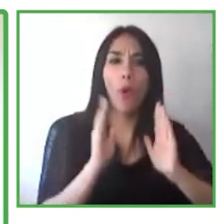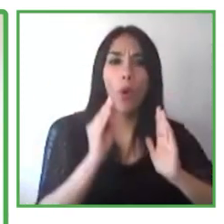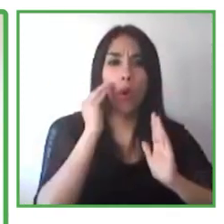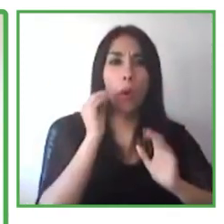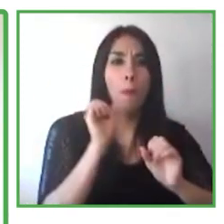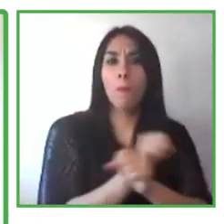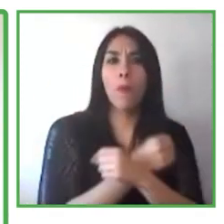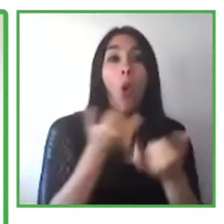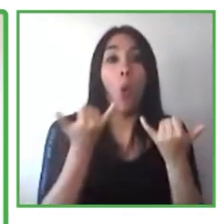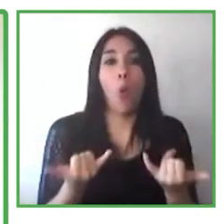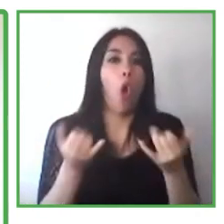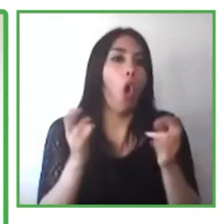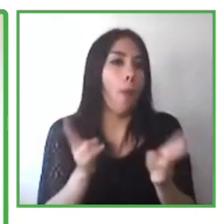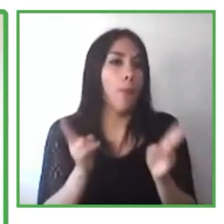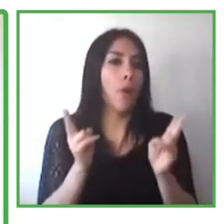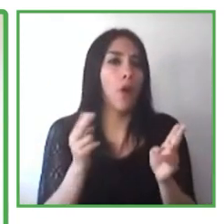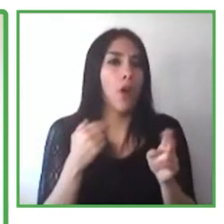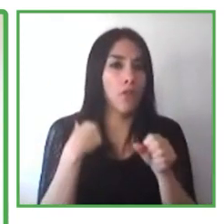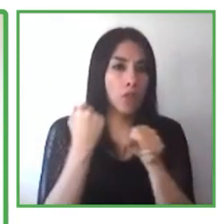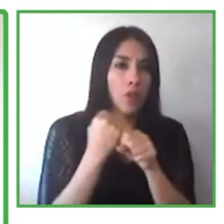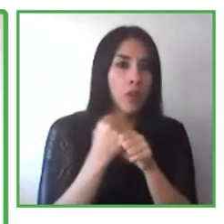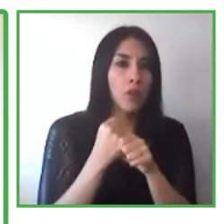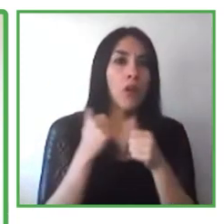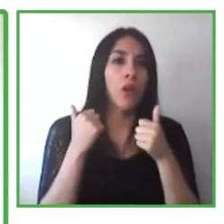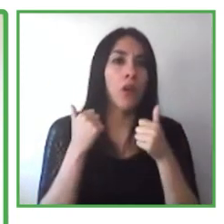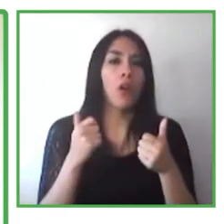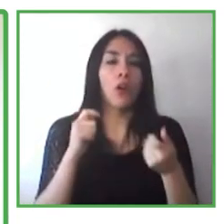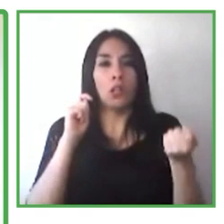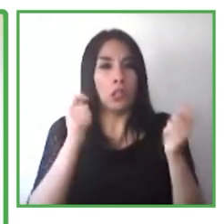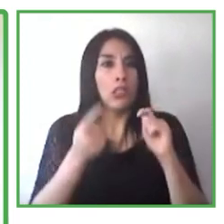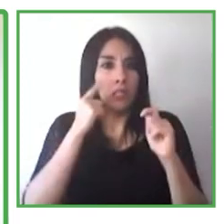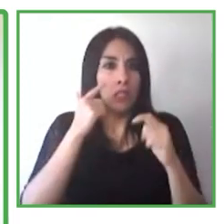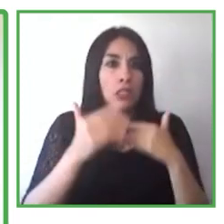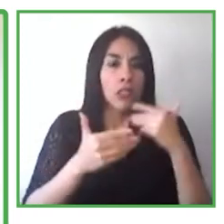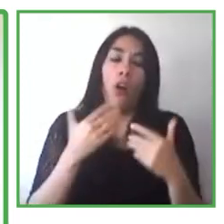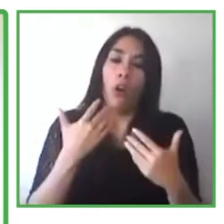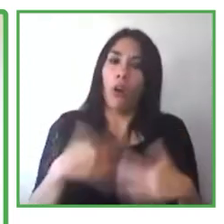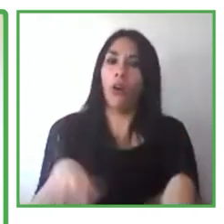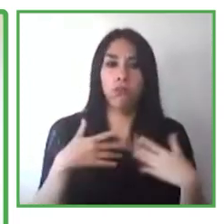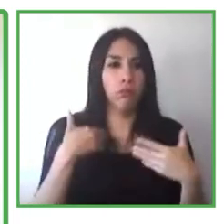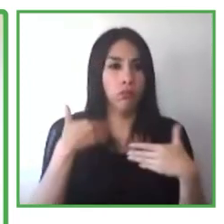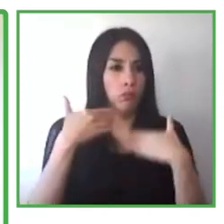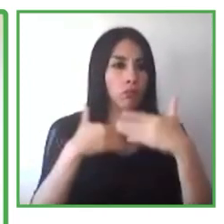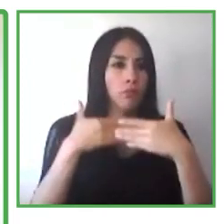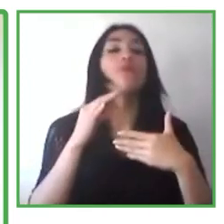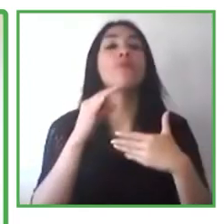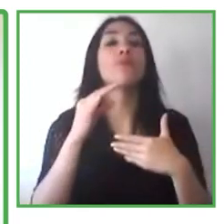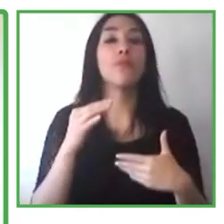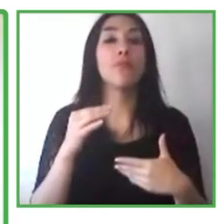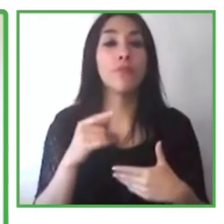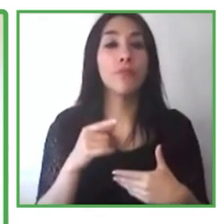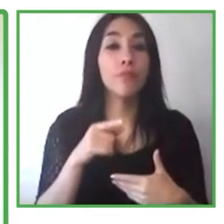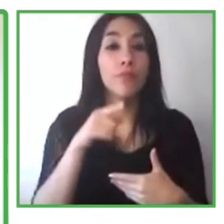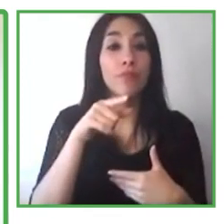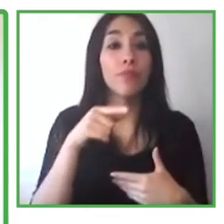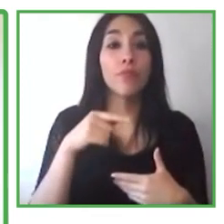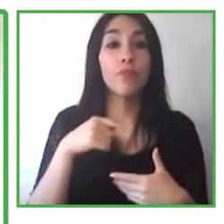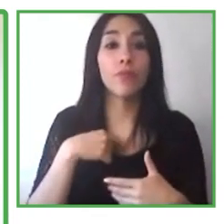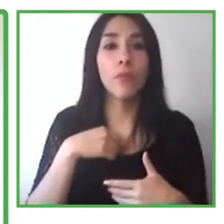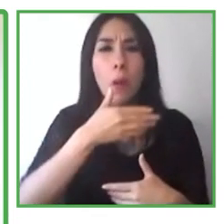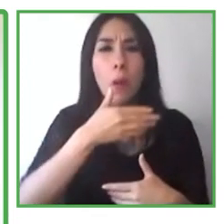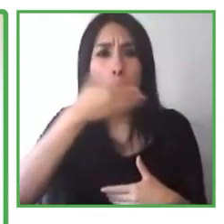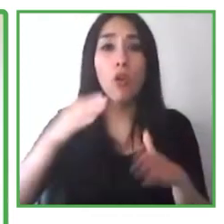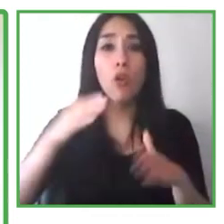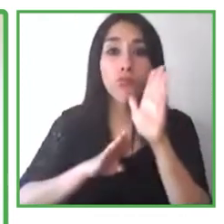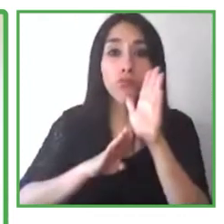realmente desarrollar estas culturas inclusivas para atraer y retener y desarrollar un talento con discapacidades.